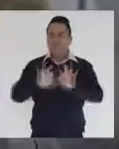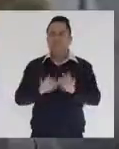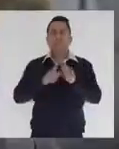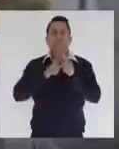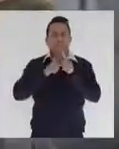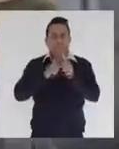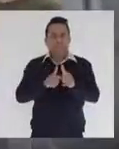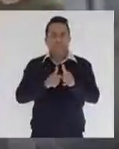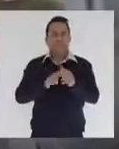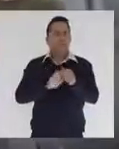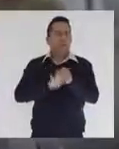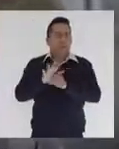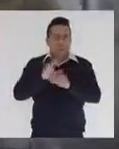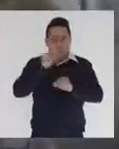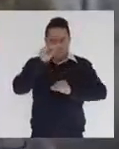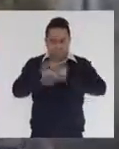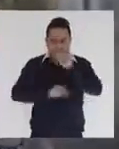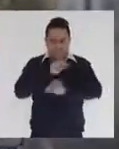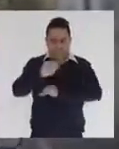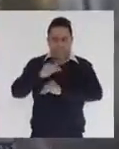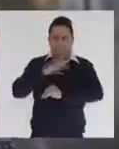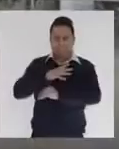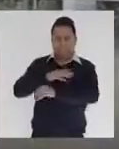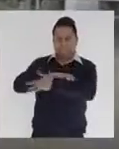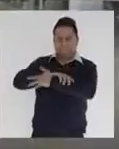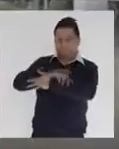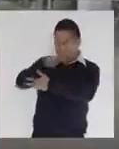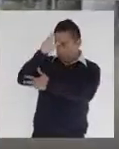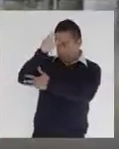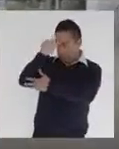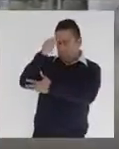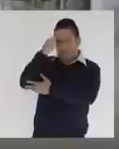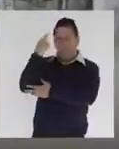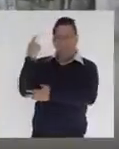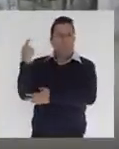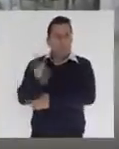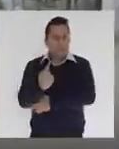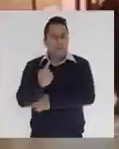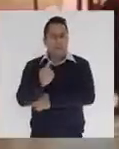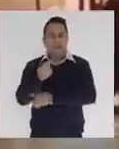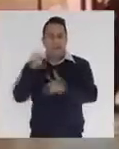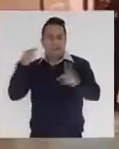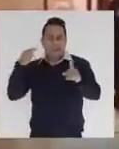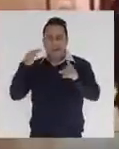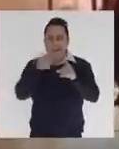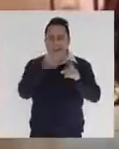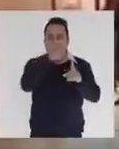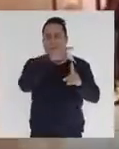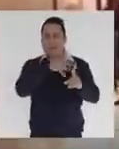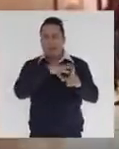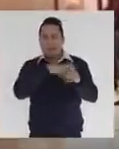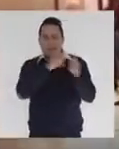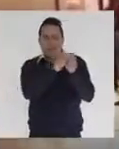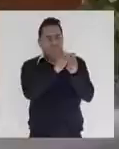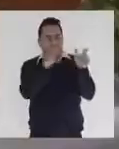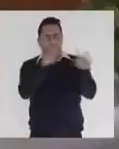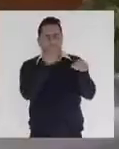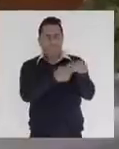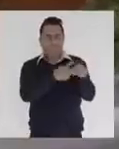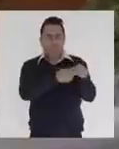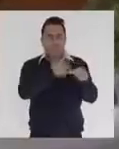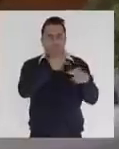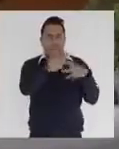la estrategia de crear acciones coordinadas con el fin de atacar de forma focalizada los brotes de